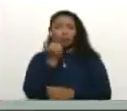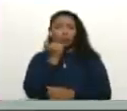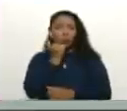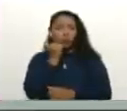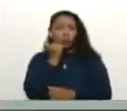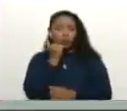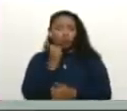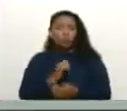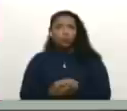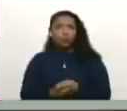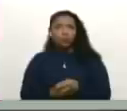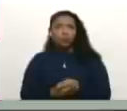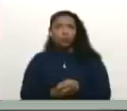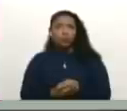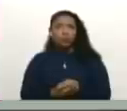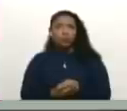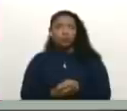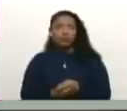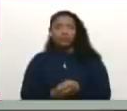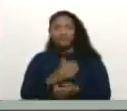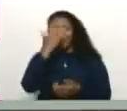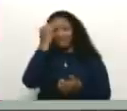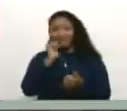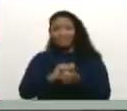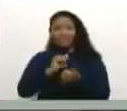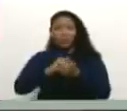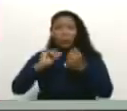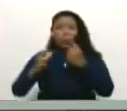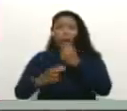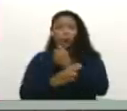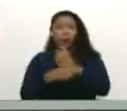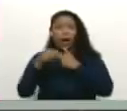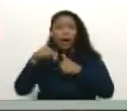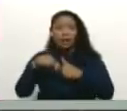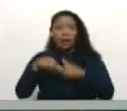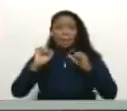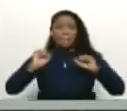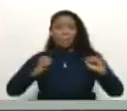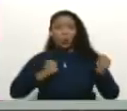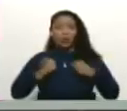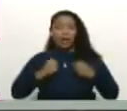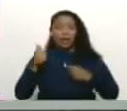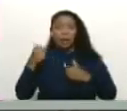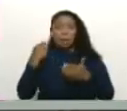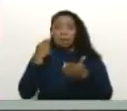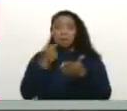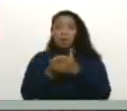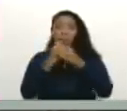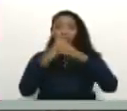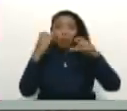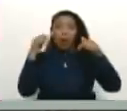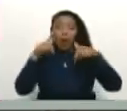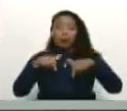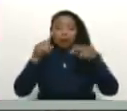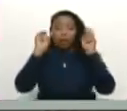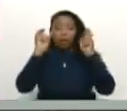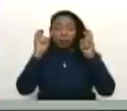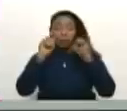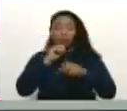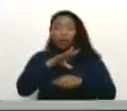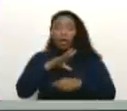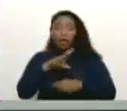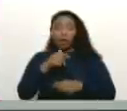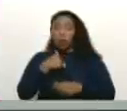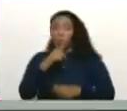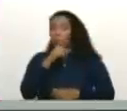e imbécil de Juan Guaidó a Bogotá, quien pagó los pasajes y está detrás de eso es Jimmy Stori. No tengo